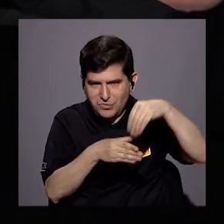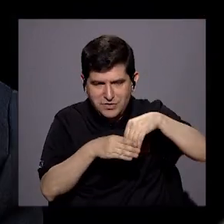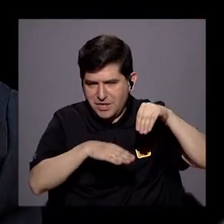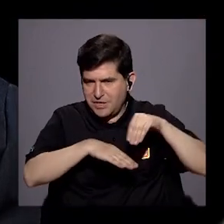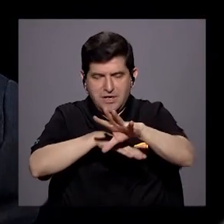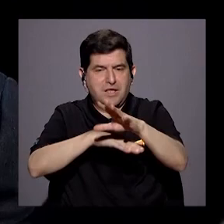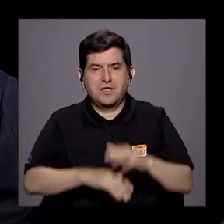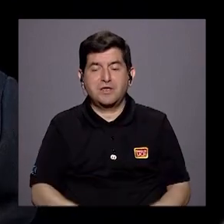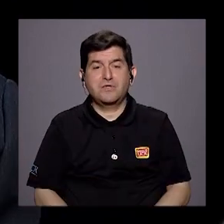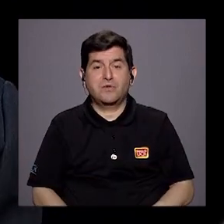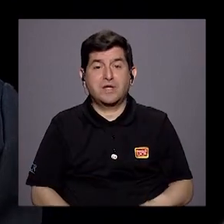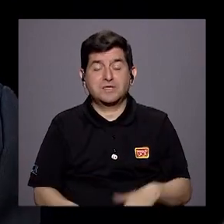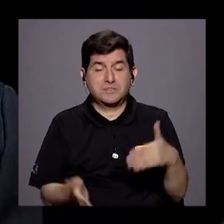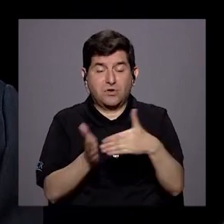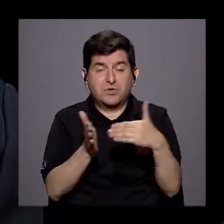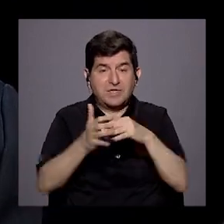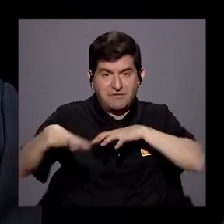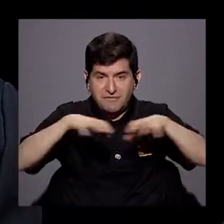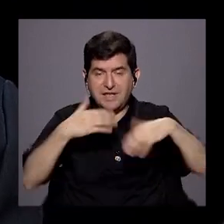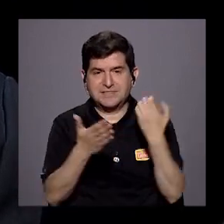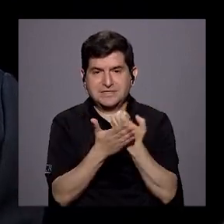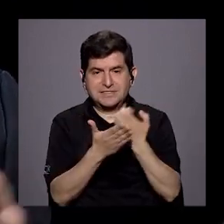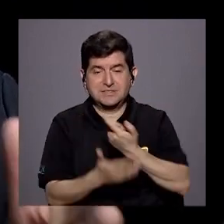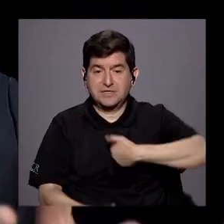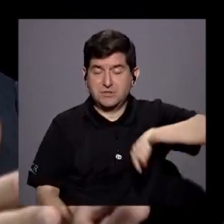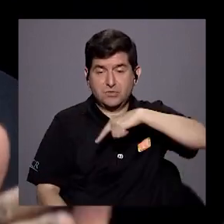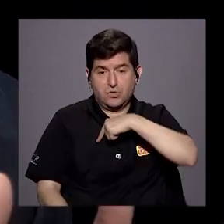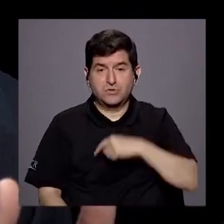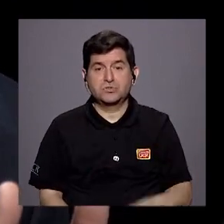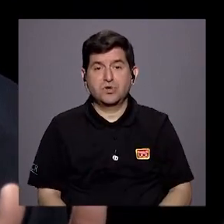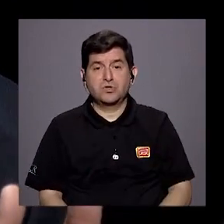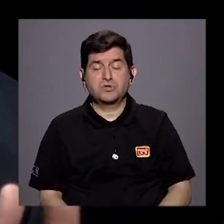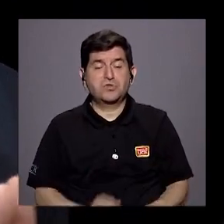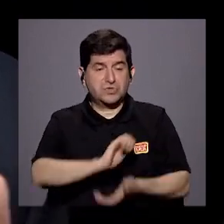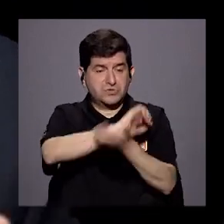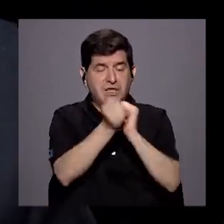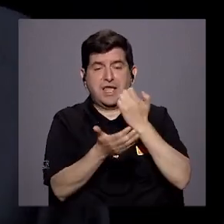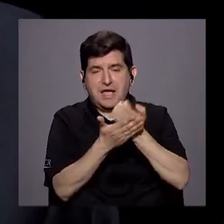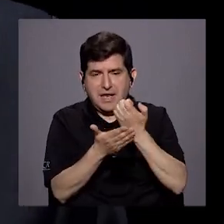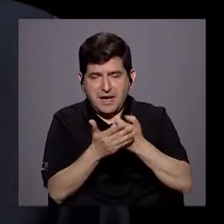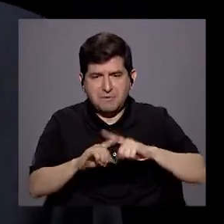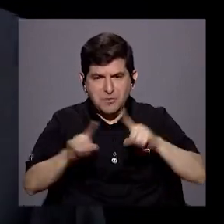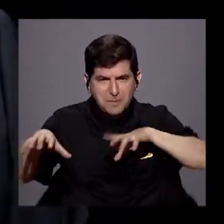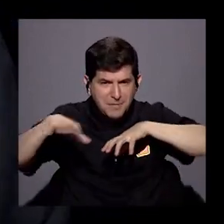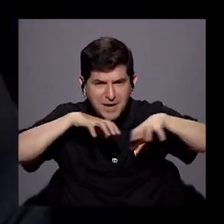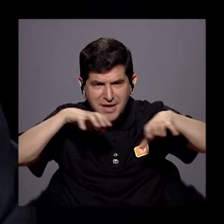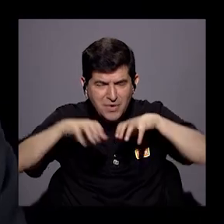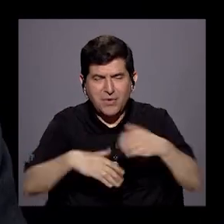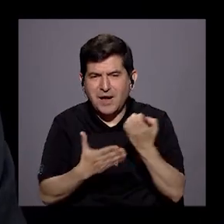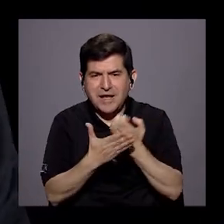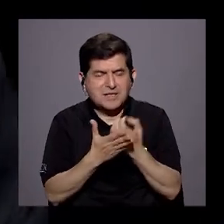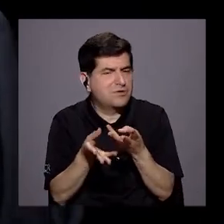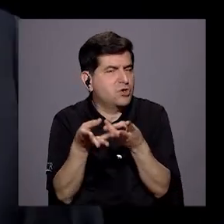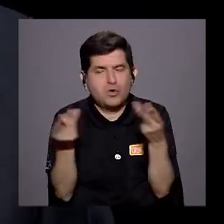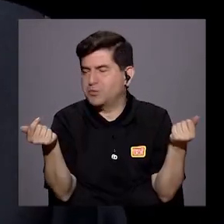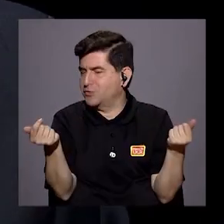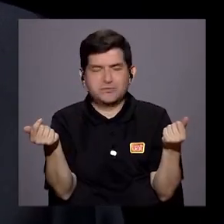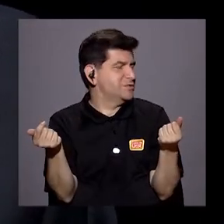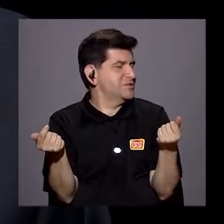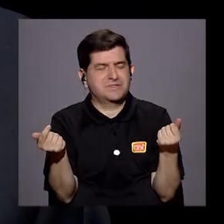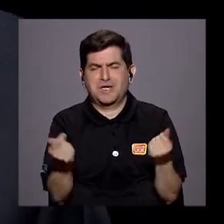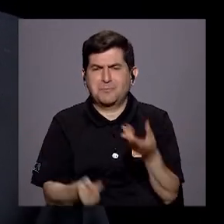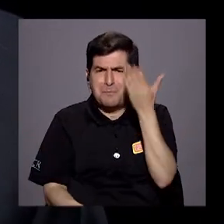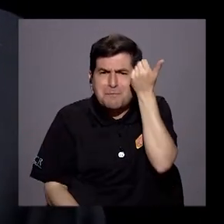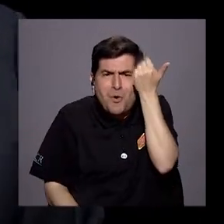consecuencia, que fue una reactivación económica. Si nosotros nos quedamos en la reforma fiscal, pero la reactivación económica no se ha producido.